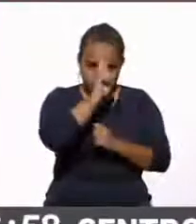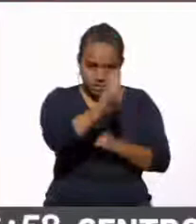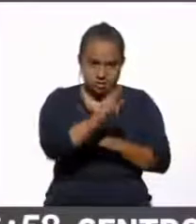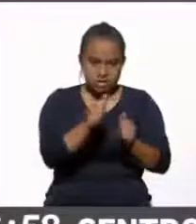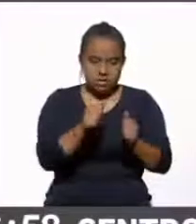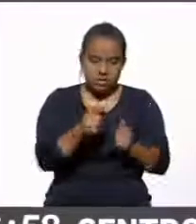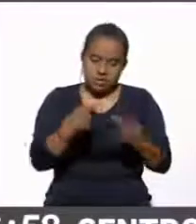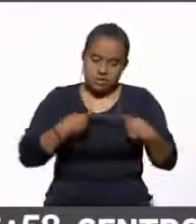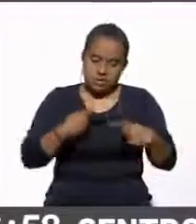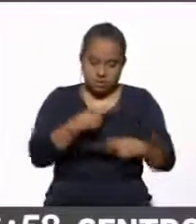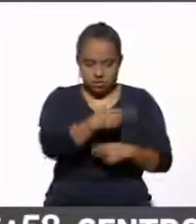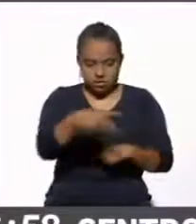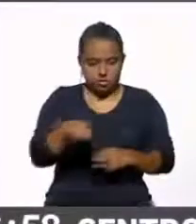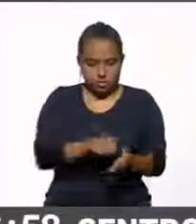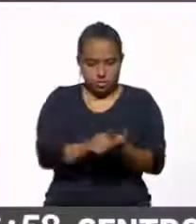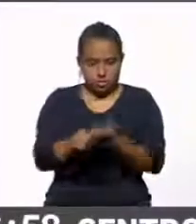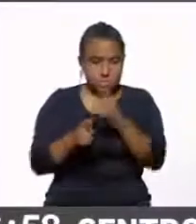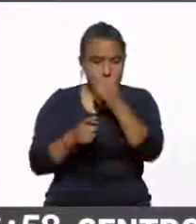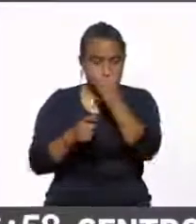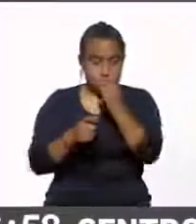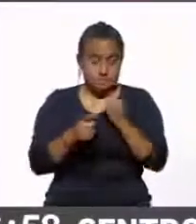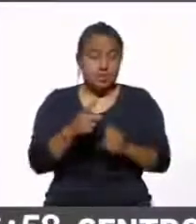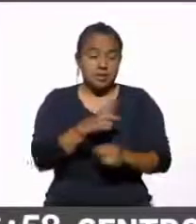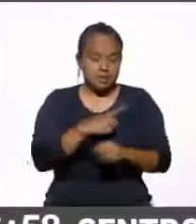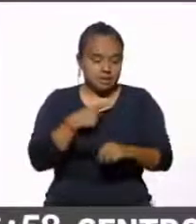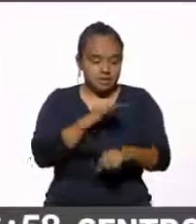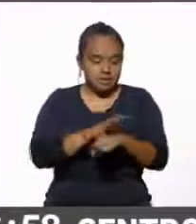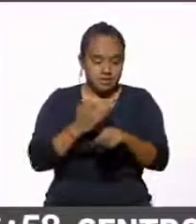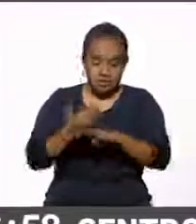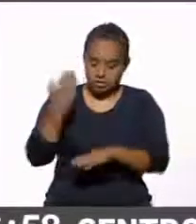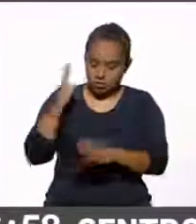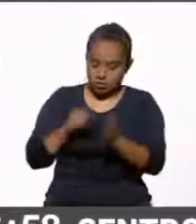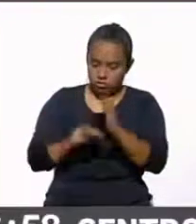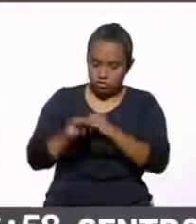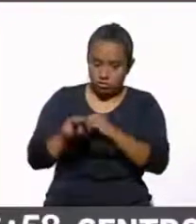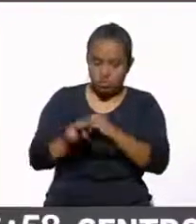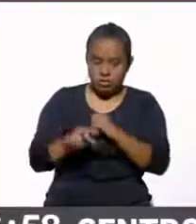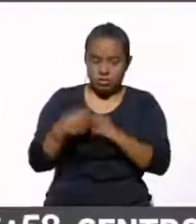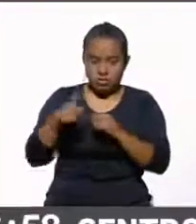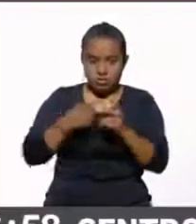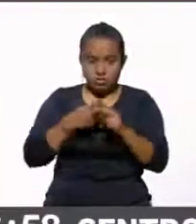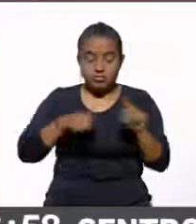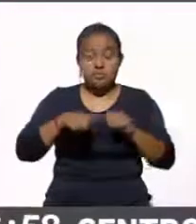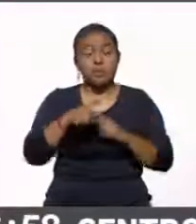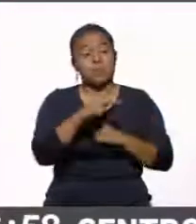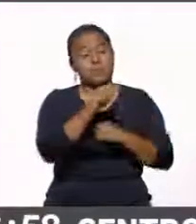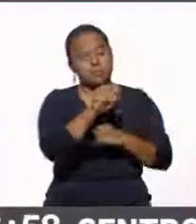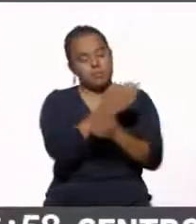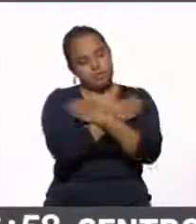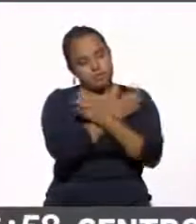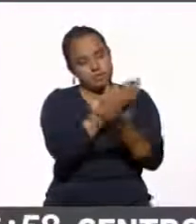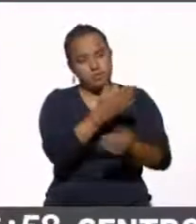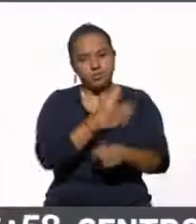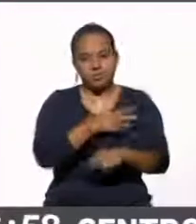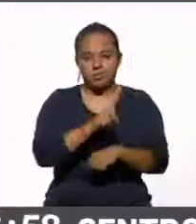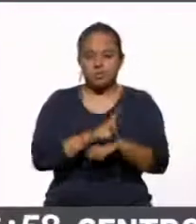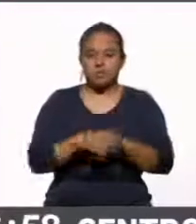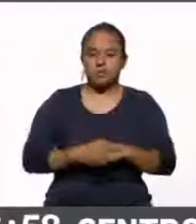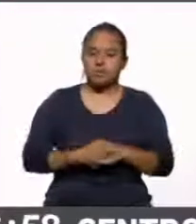derechos humanos. Entonces, interesante darle seguimiento como ha sido desde 2018 en el caso de Parametría. Paco, te mando un abrazo. Buenos días.